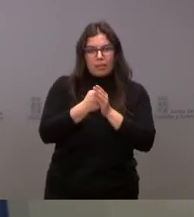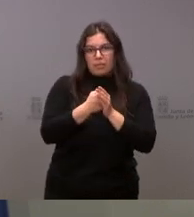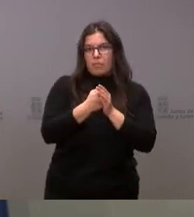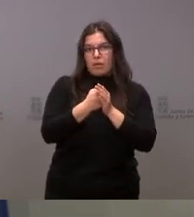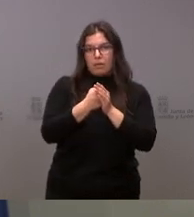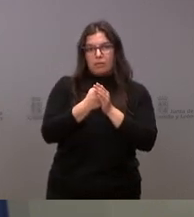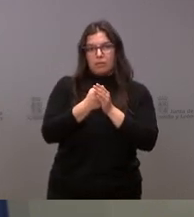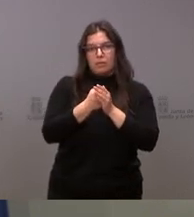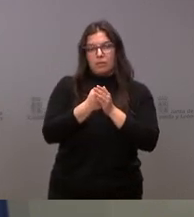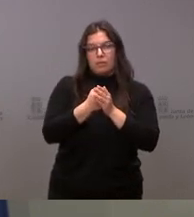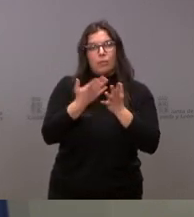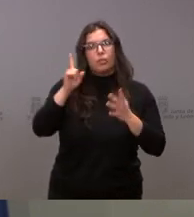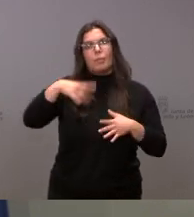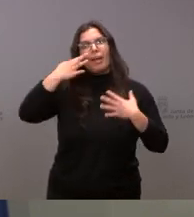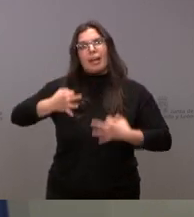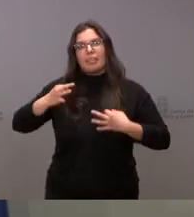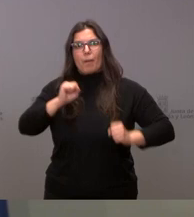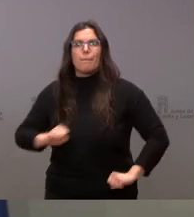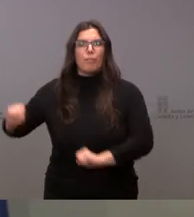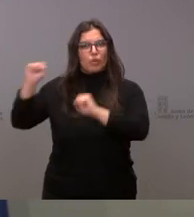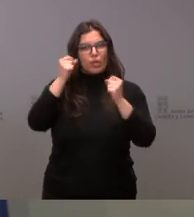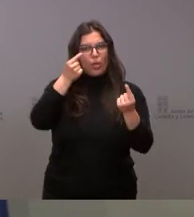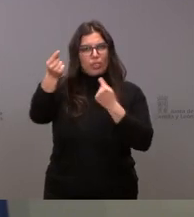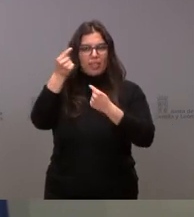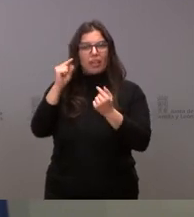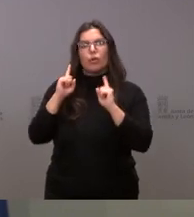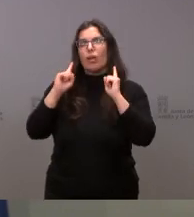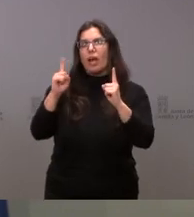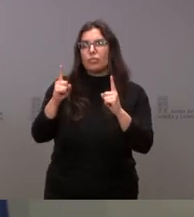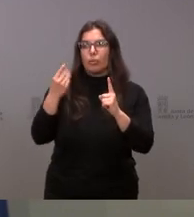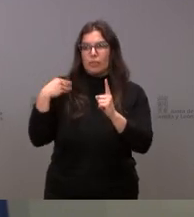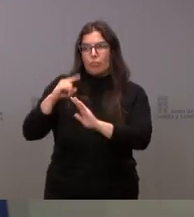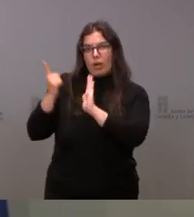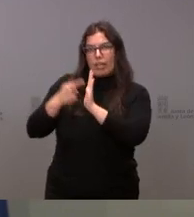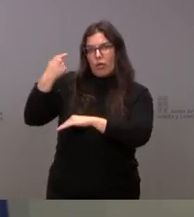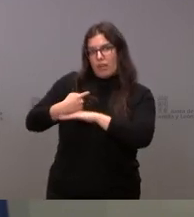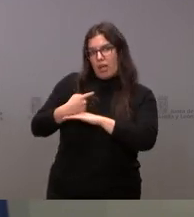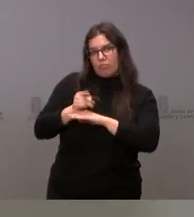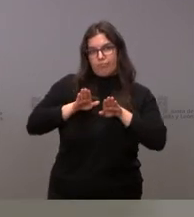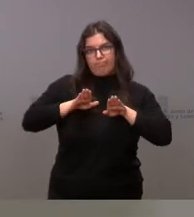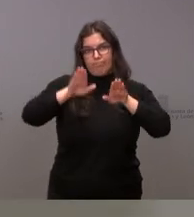de garantizar la protección de datos en los casos en que la ley nos obliga a ello.